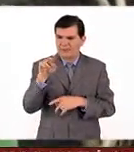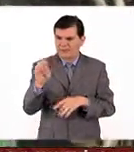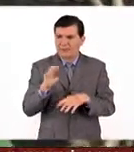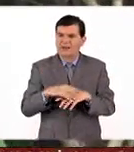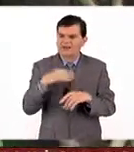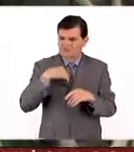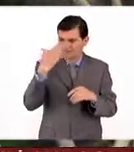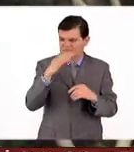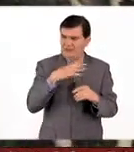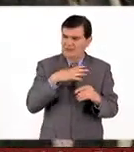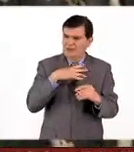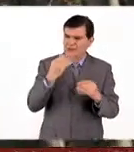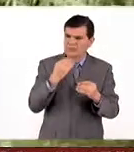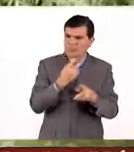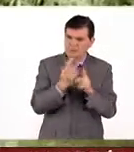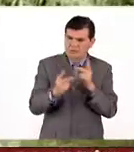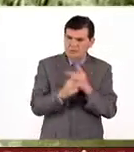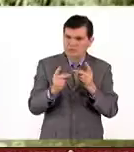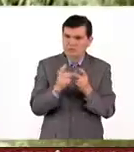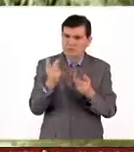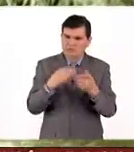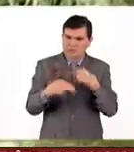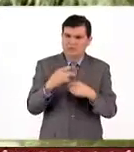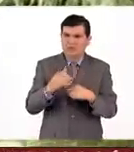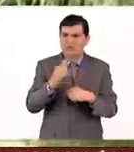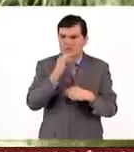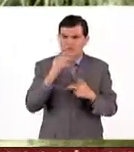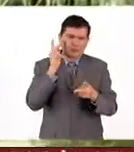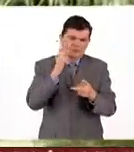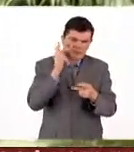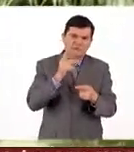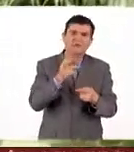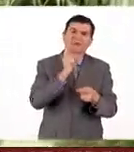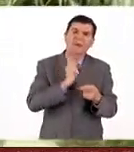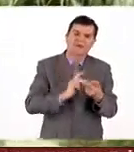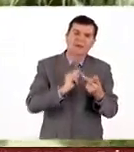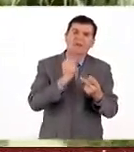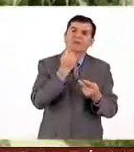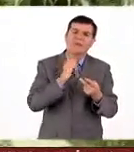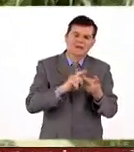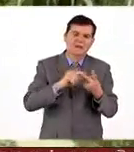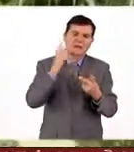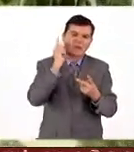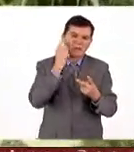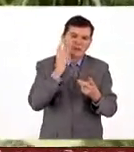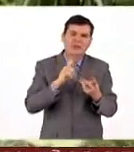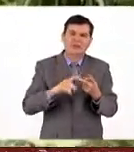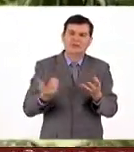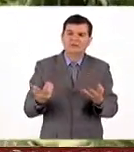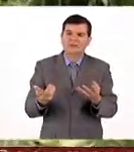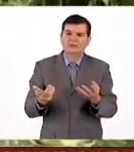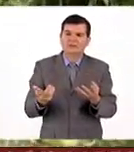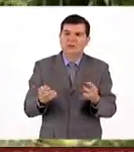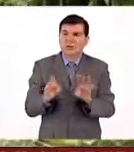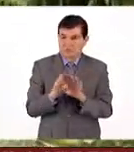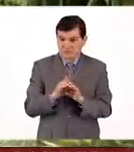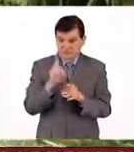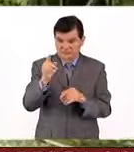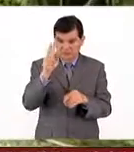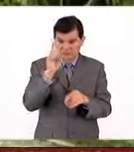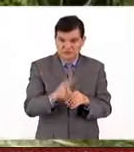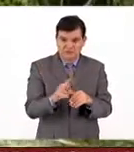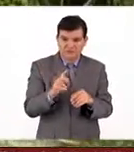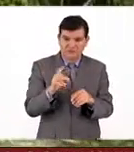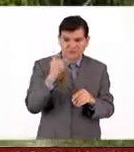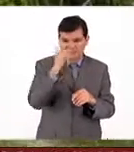pues, una gran producción, por ejemplo, de bebidas como el tequila, como el mezcal. Debe ser un reto